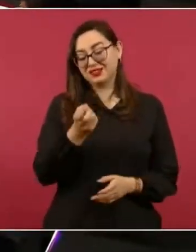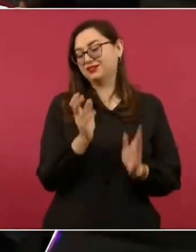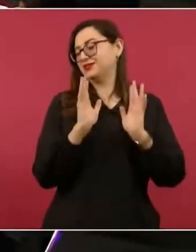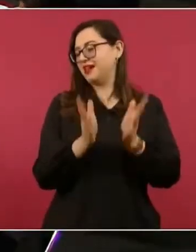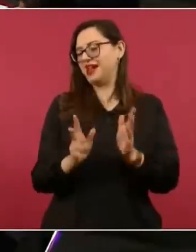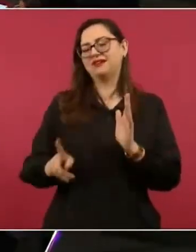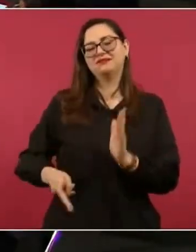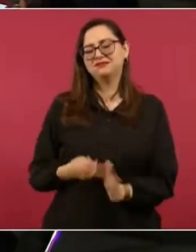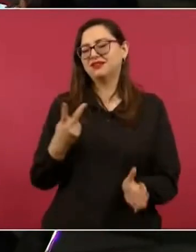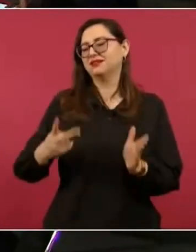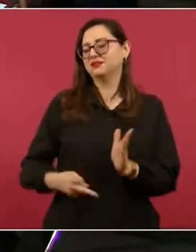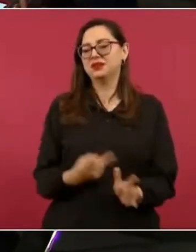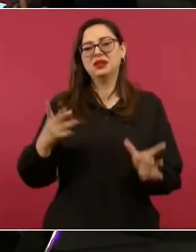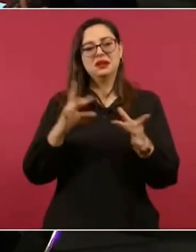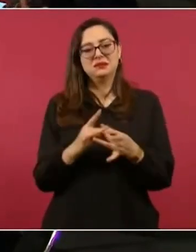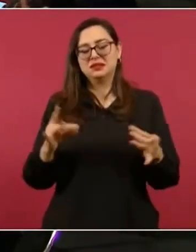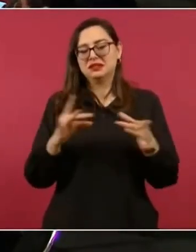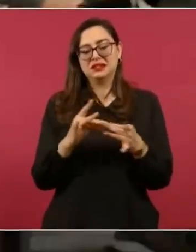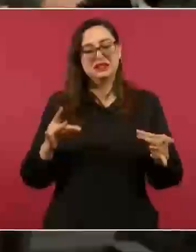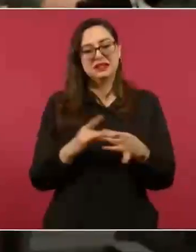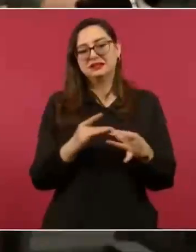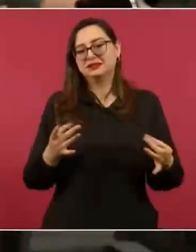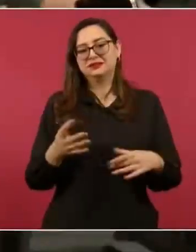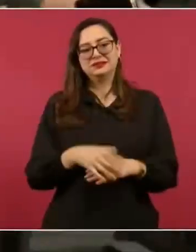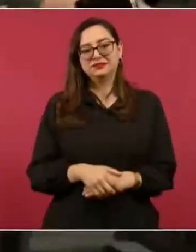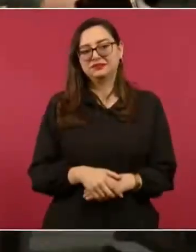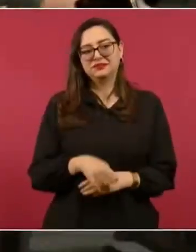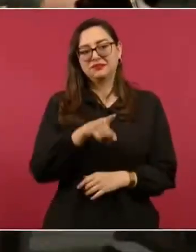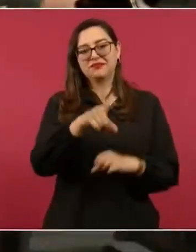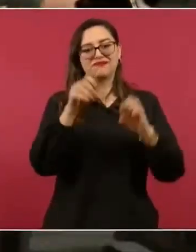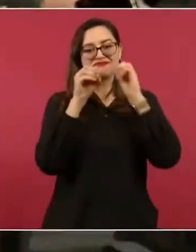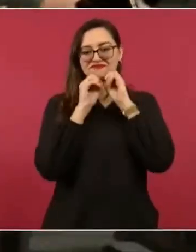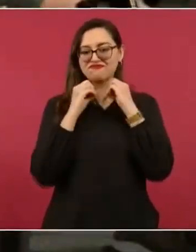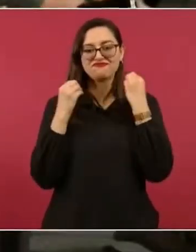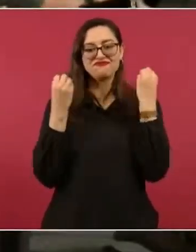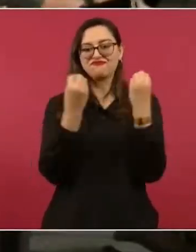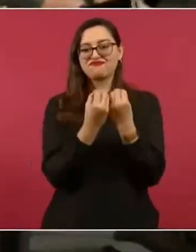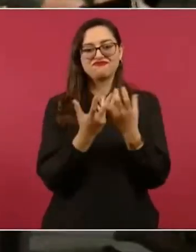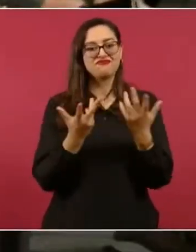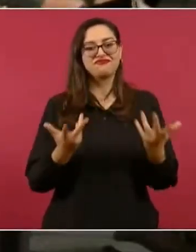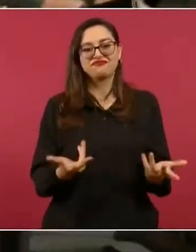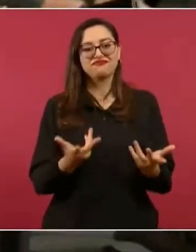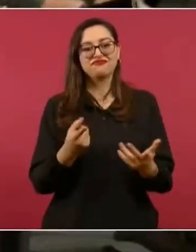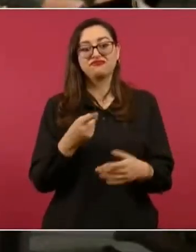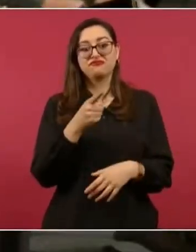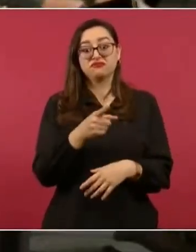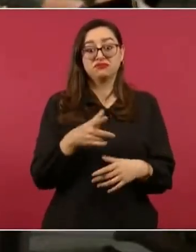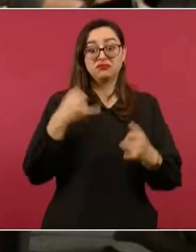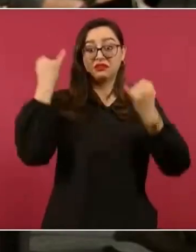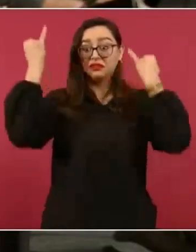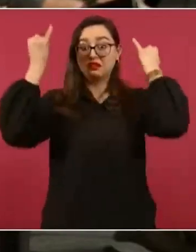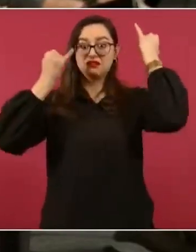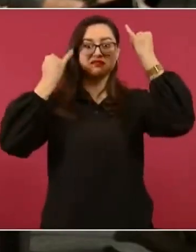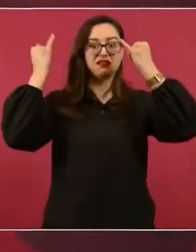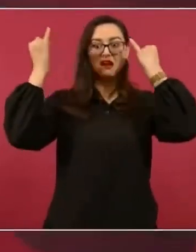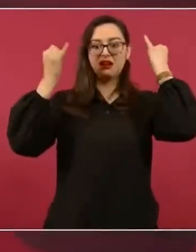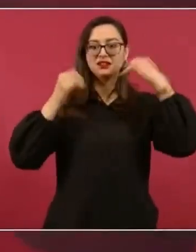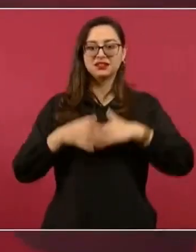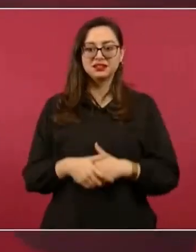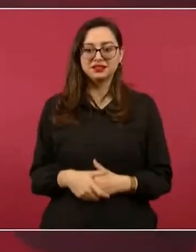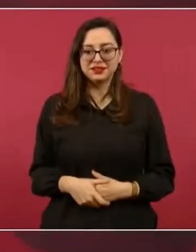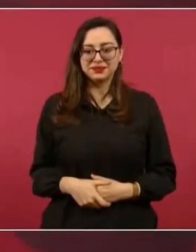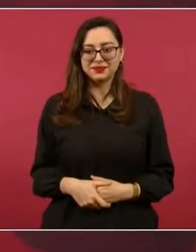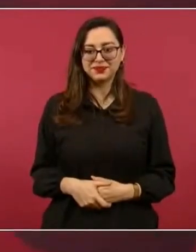ayer, esa como la que califica si el